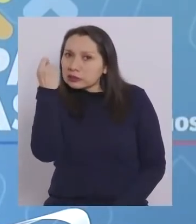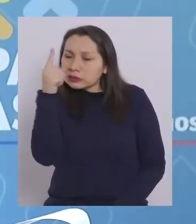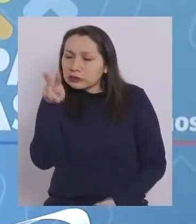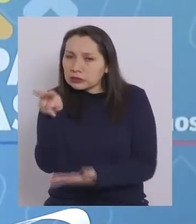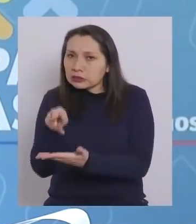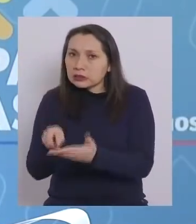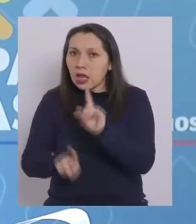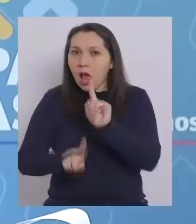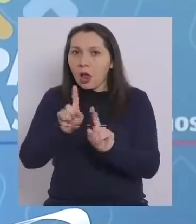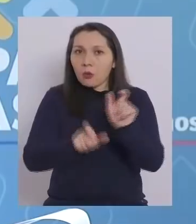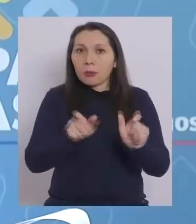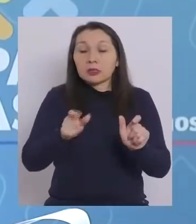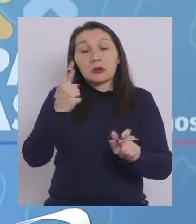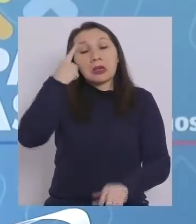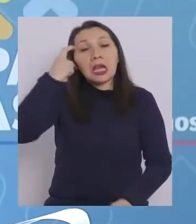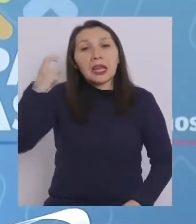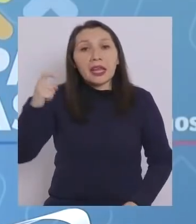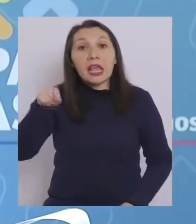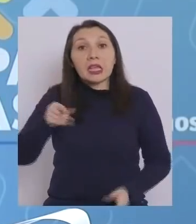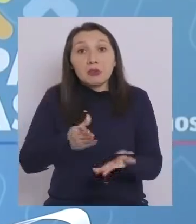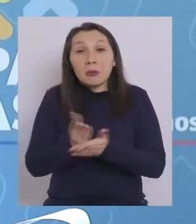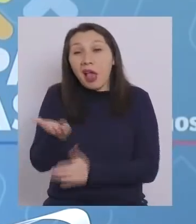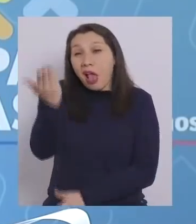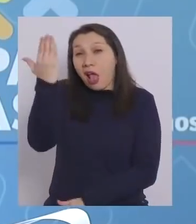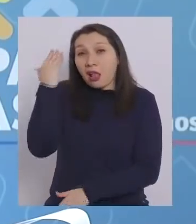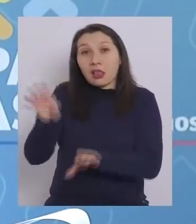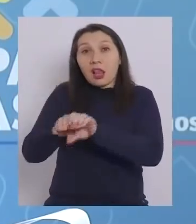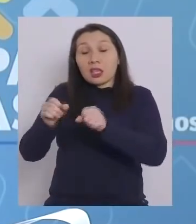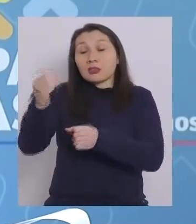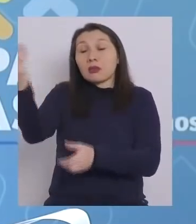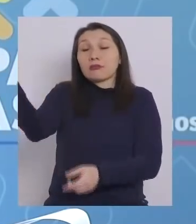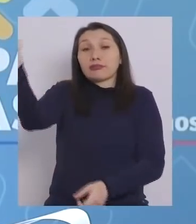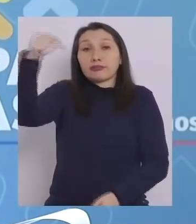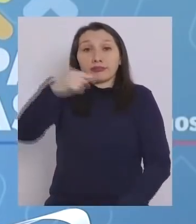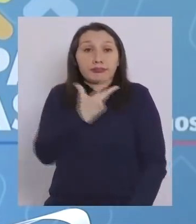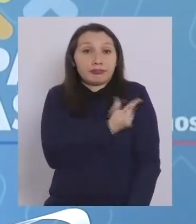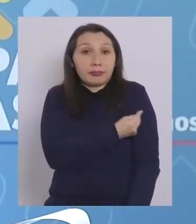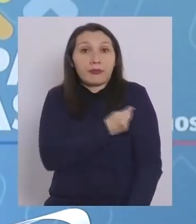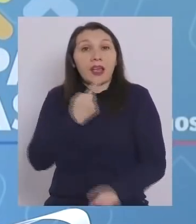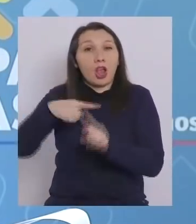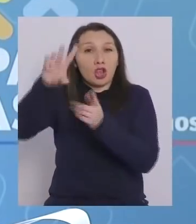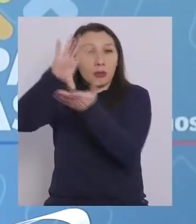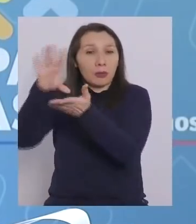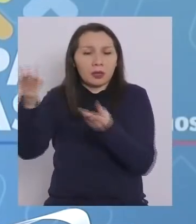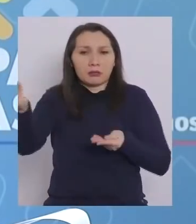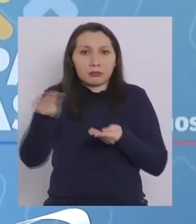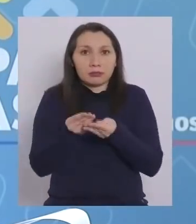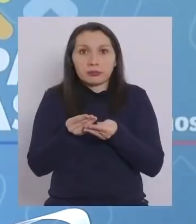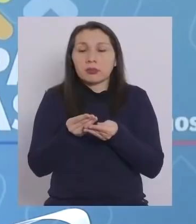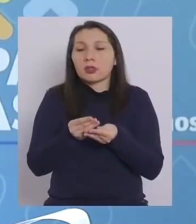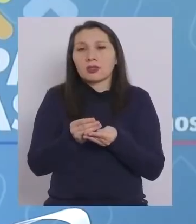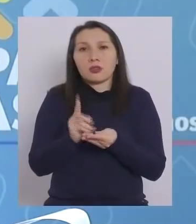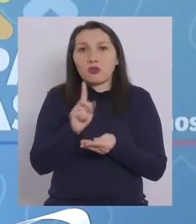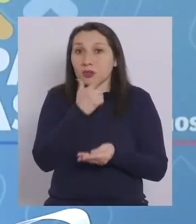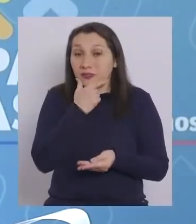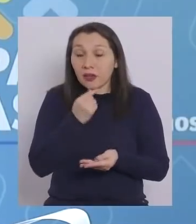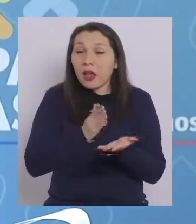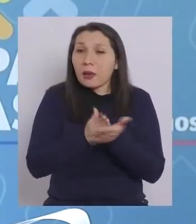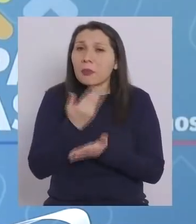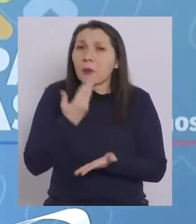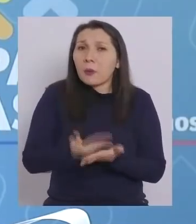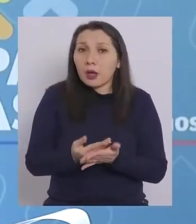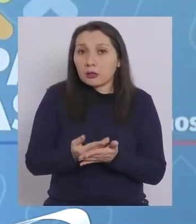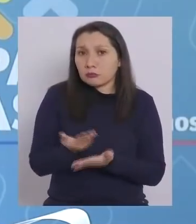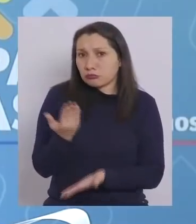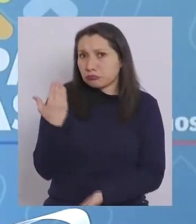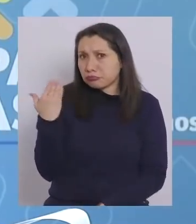de aquellas personas que creen que esto comenzó antes. No, la homologación, que no ha sido fácil y eso hay que reconocerlo. La comenzamos